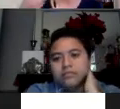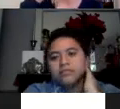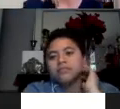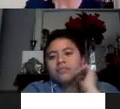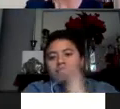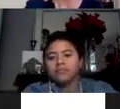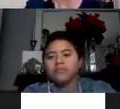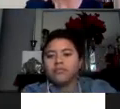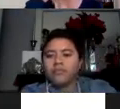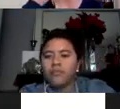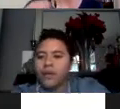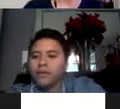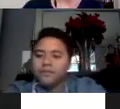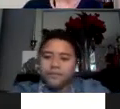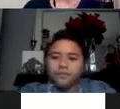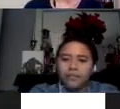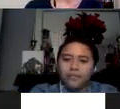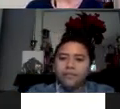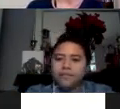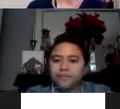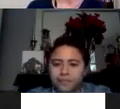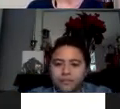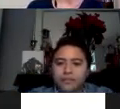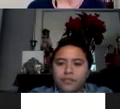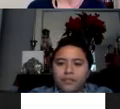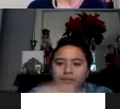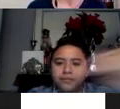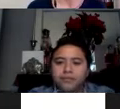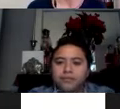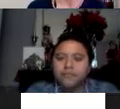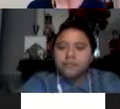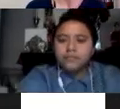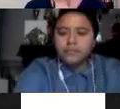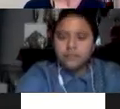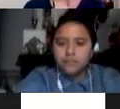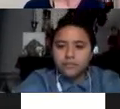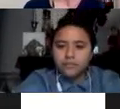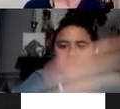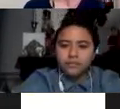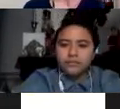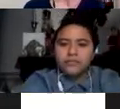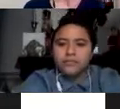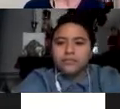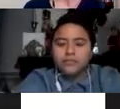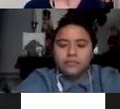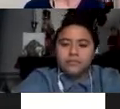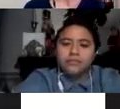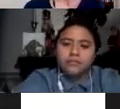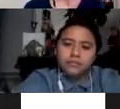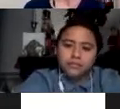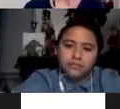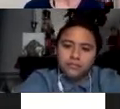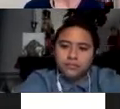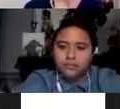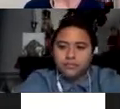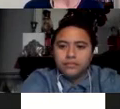lluvia de ideas de cuáles serían tus valores y entre ellos escoger por lo menos cinco y de los cinco escoger cuál es